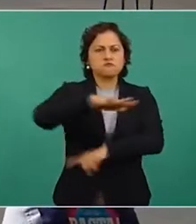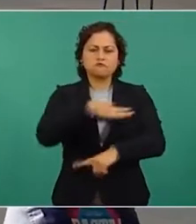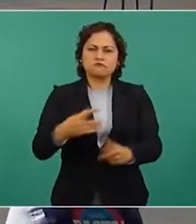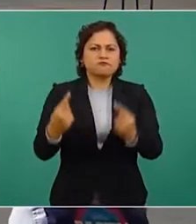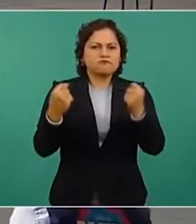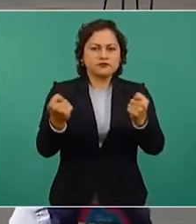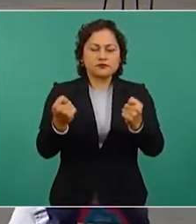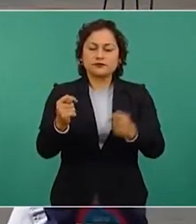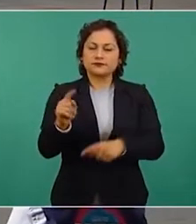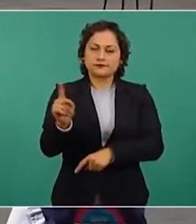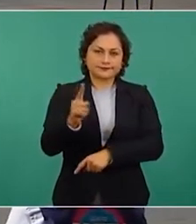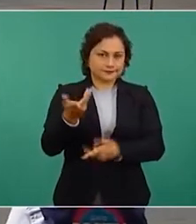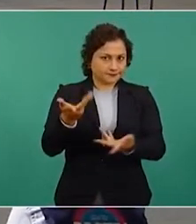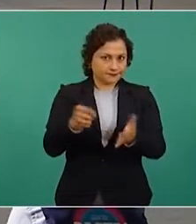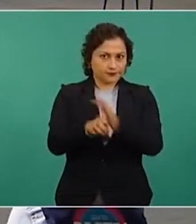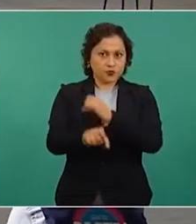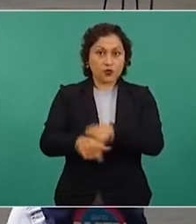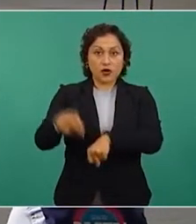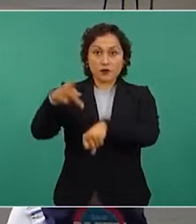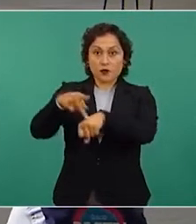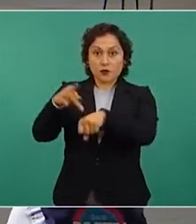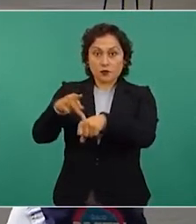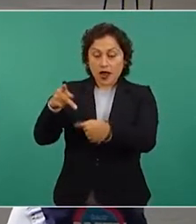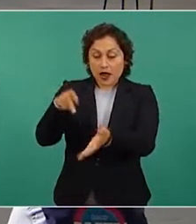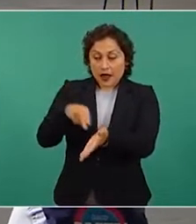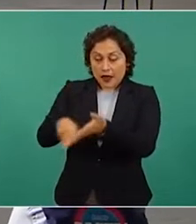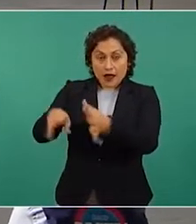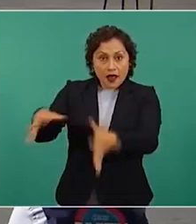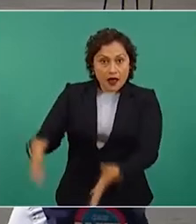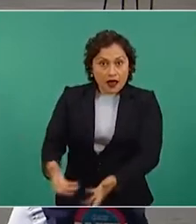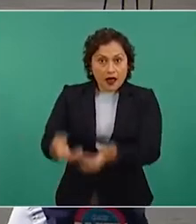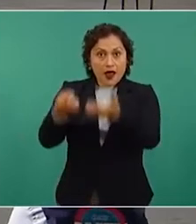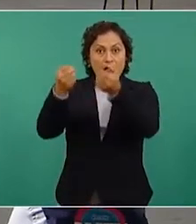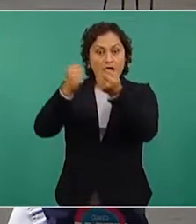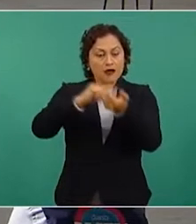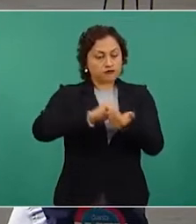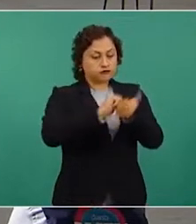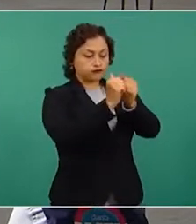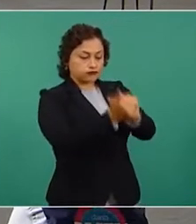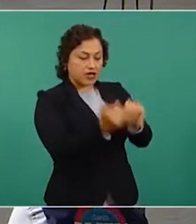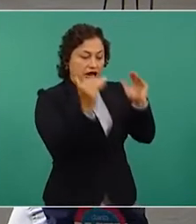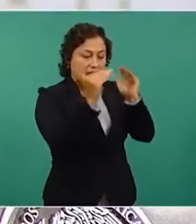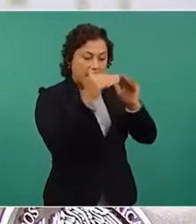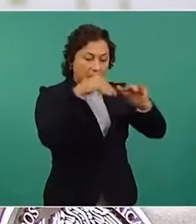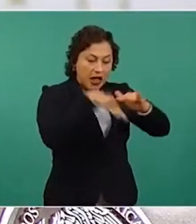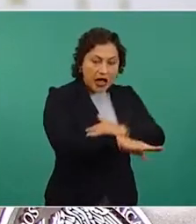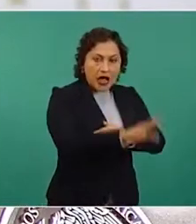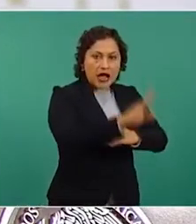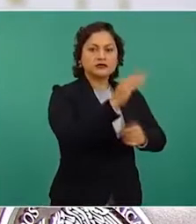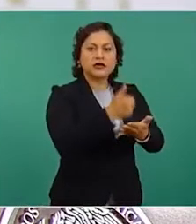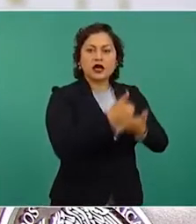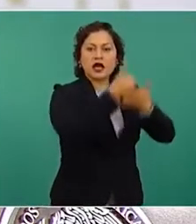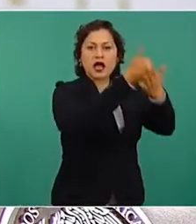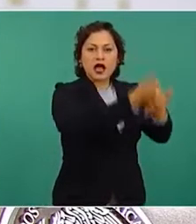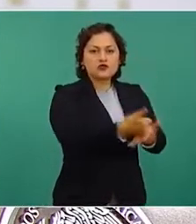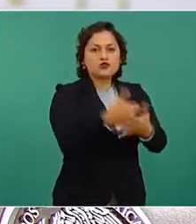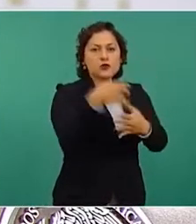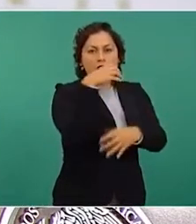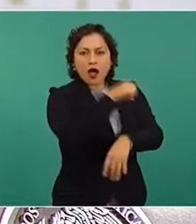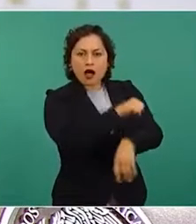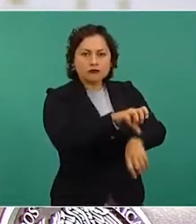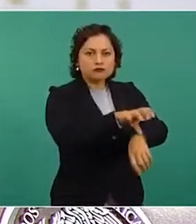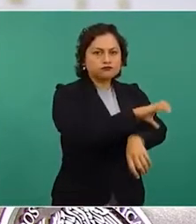carbón hasta convertirlo en energía para alumbrar nuestras casas, ya que son la principal fuente de los